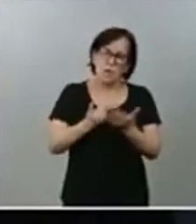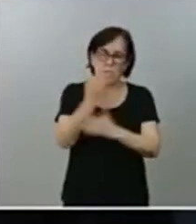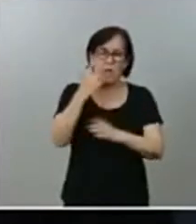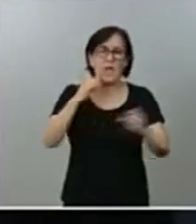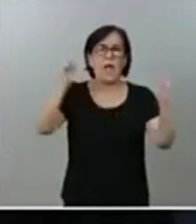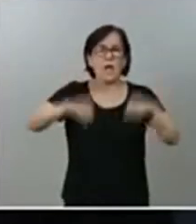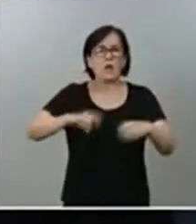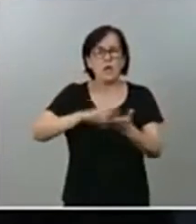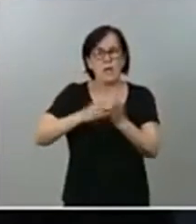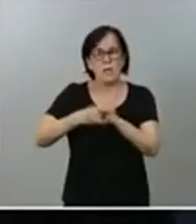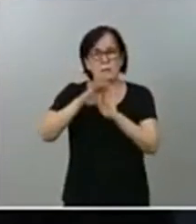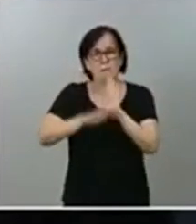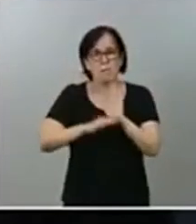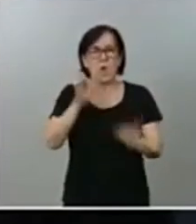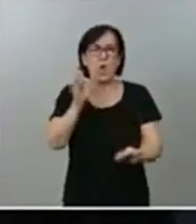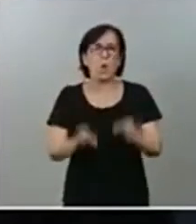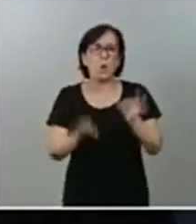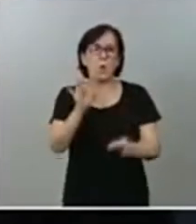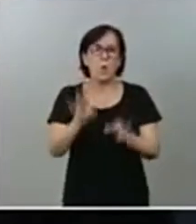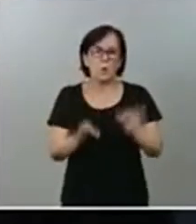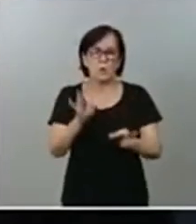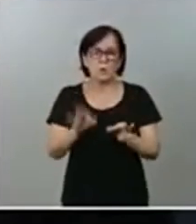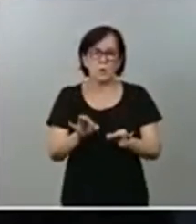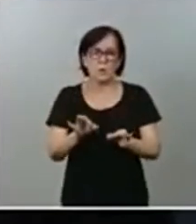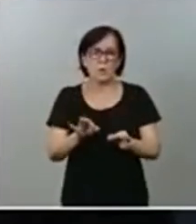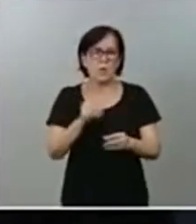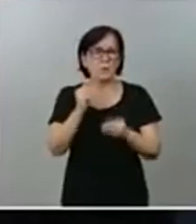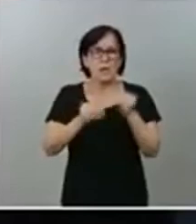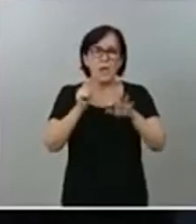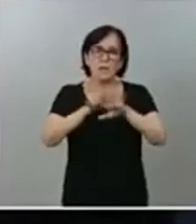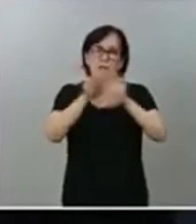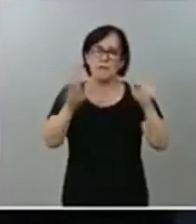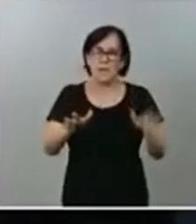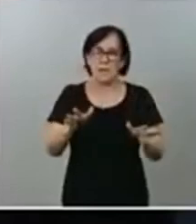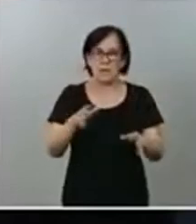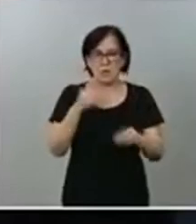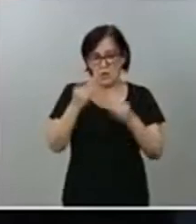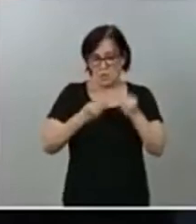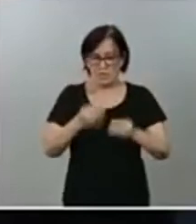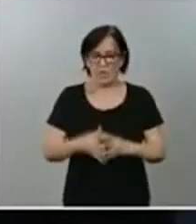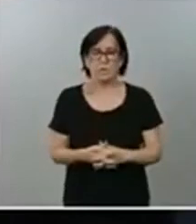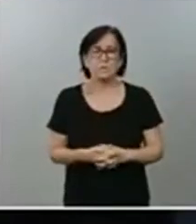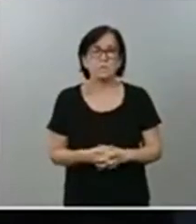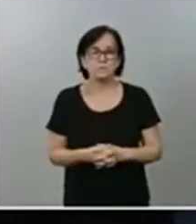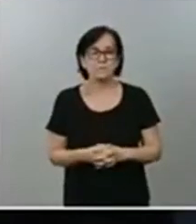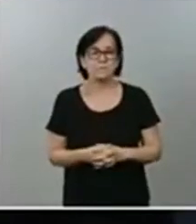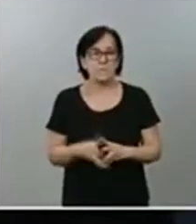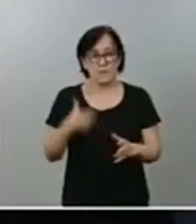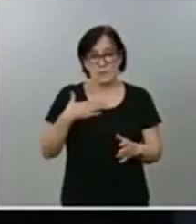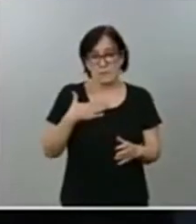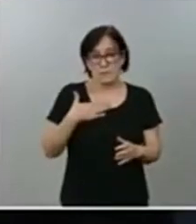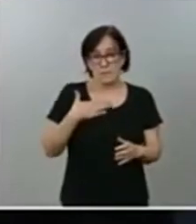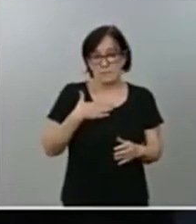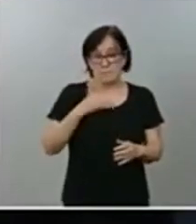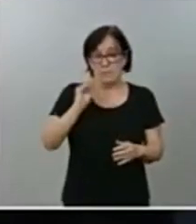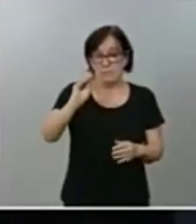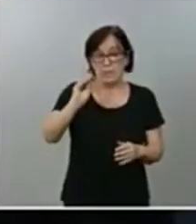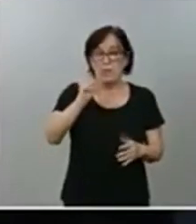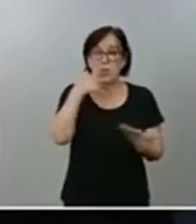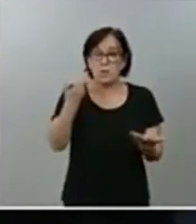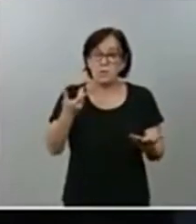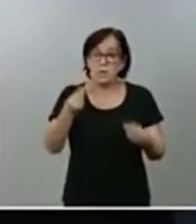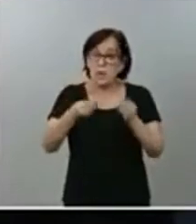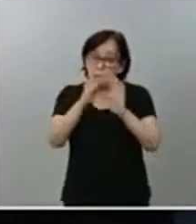jurídico para tener claro cómo hay que actuar. Entonces, mi pregunta es si esto está previsto en este plan,